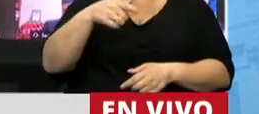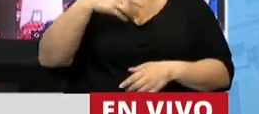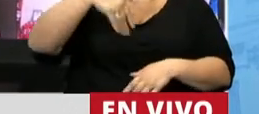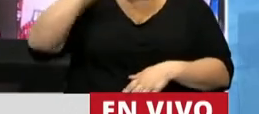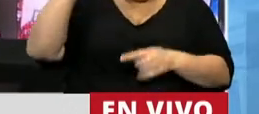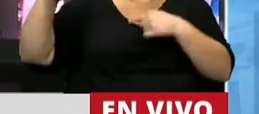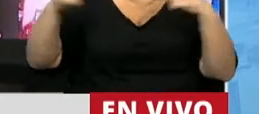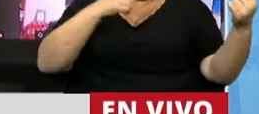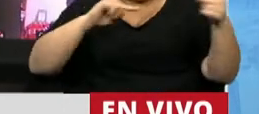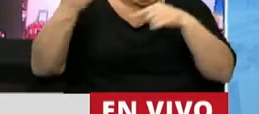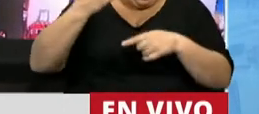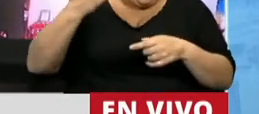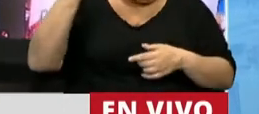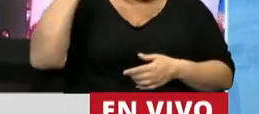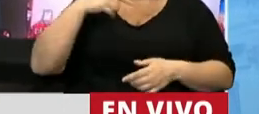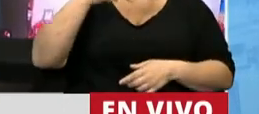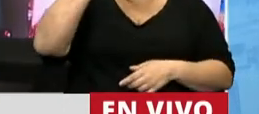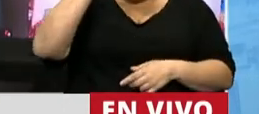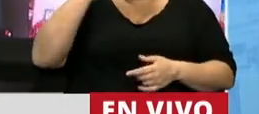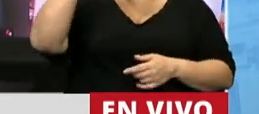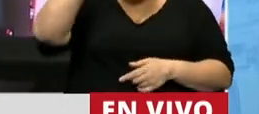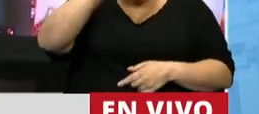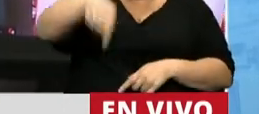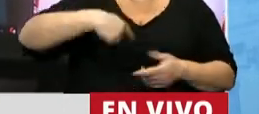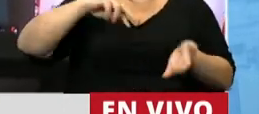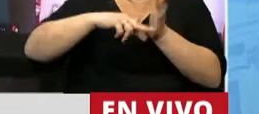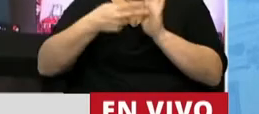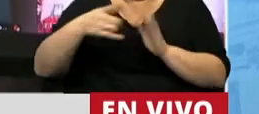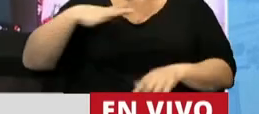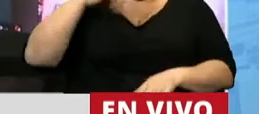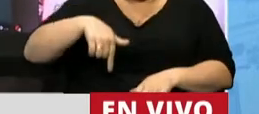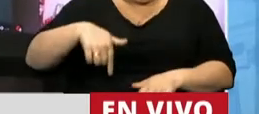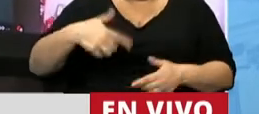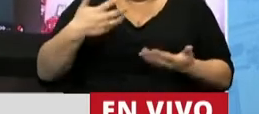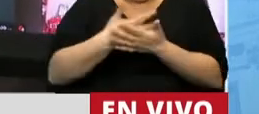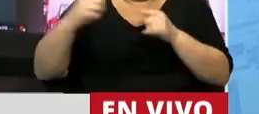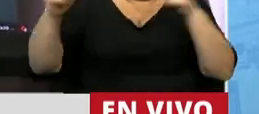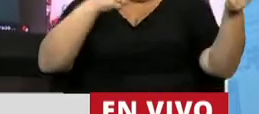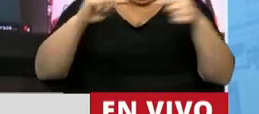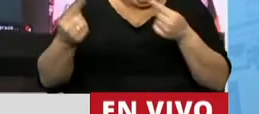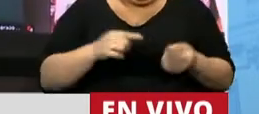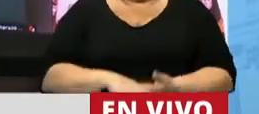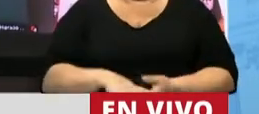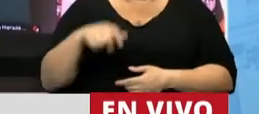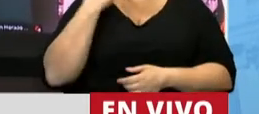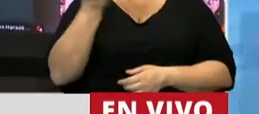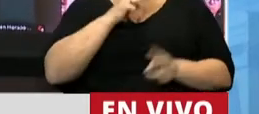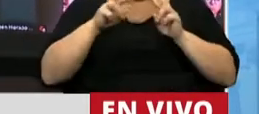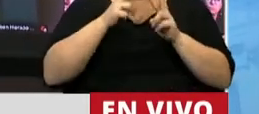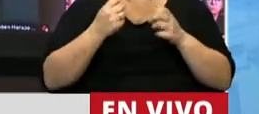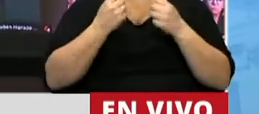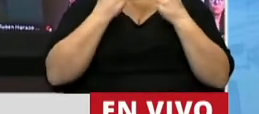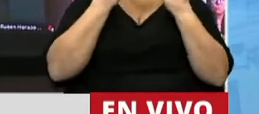grandes disputas internas generó conflictos que aún lo padecemos. El fortalecimiento de las